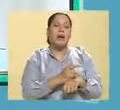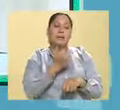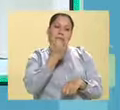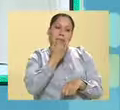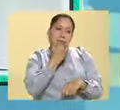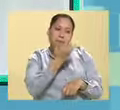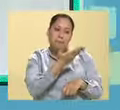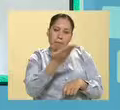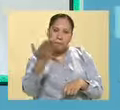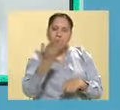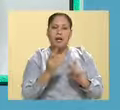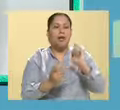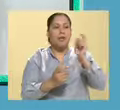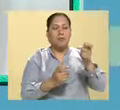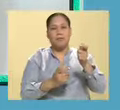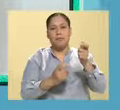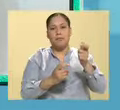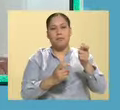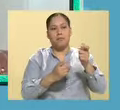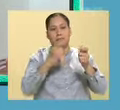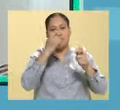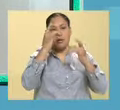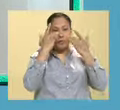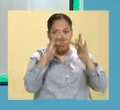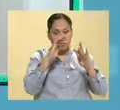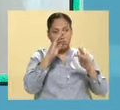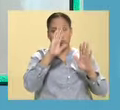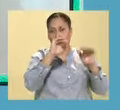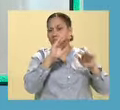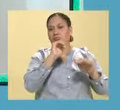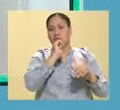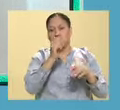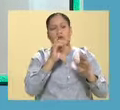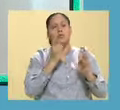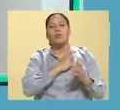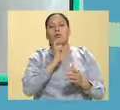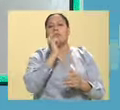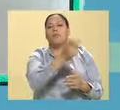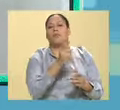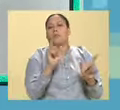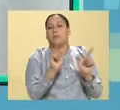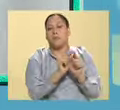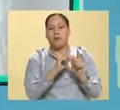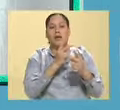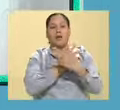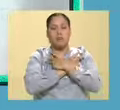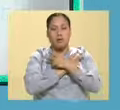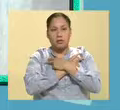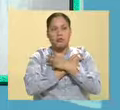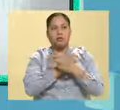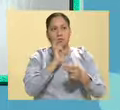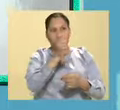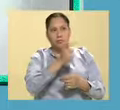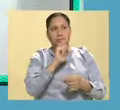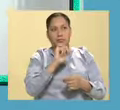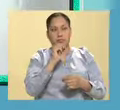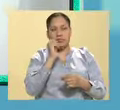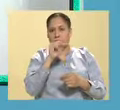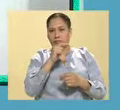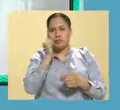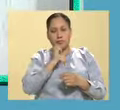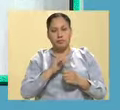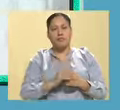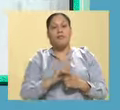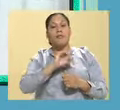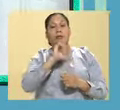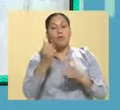contrato sin un pago de indemnización, únicamente pago de partes proporcionales, vacaciones, prima vacación de la ley. Y la